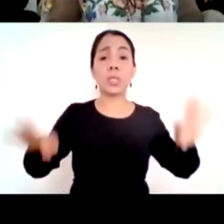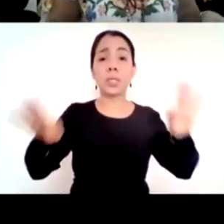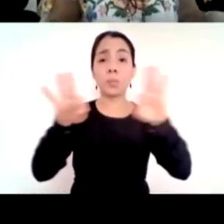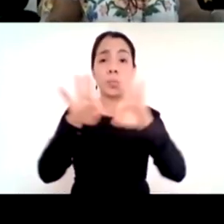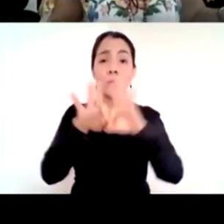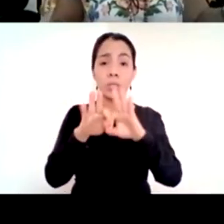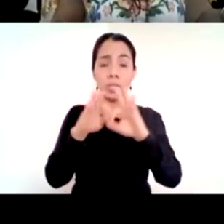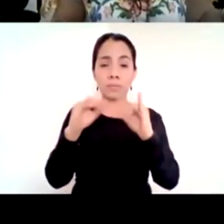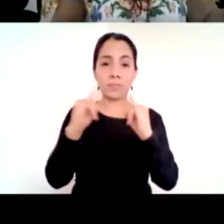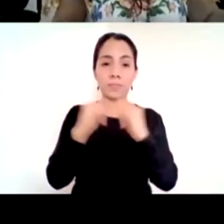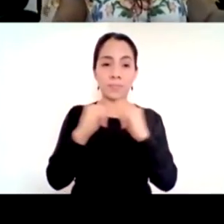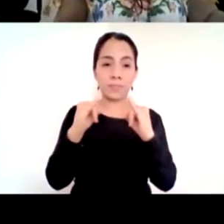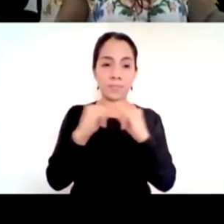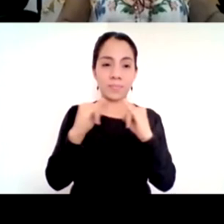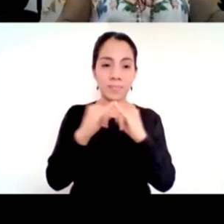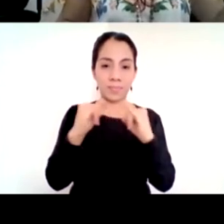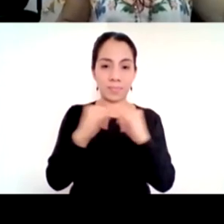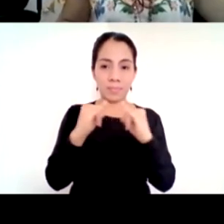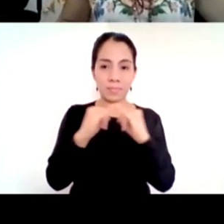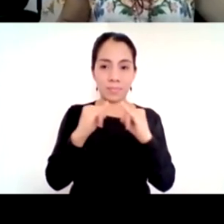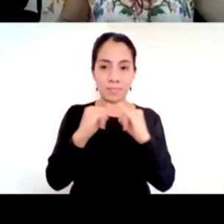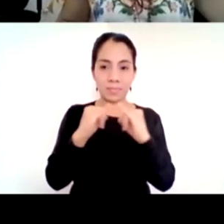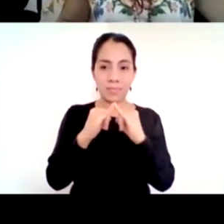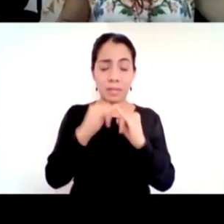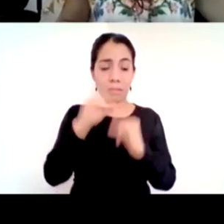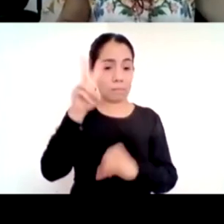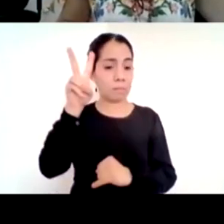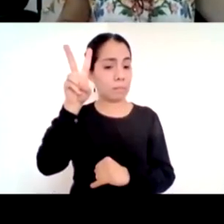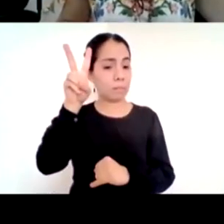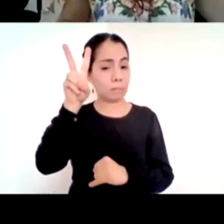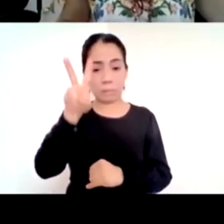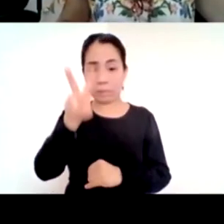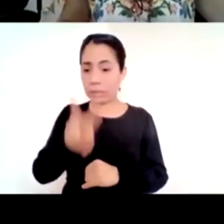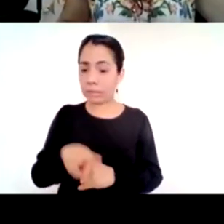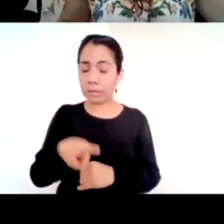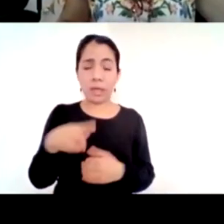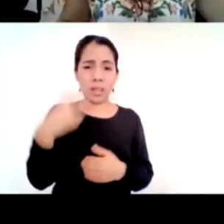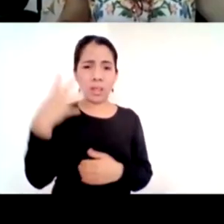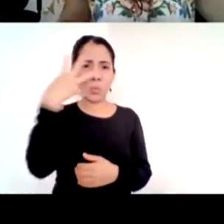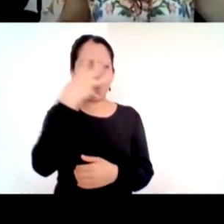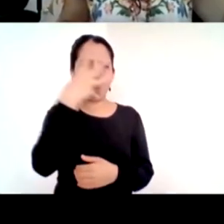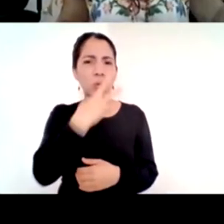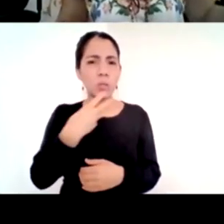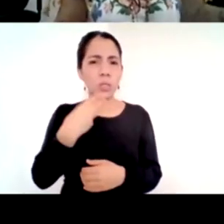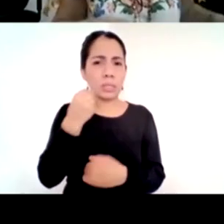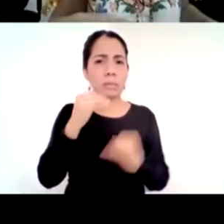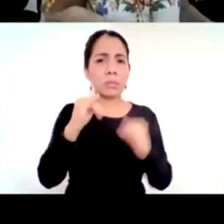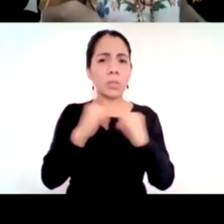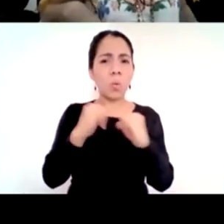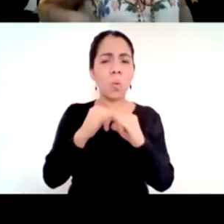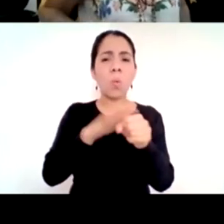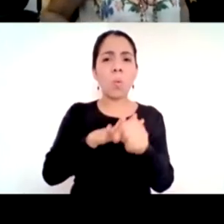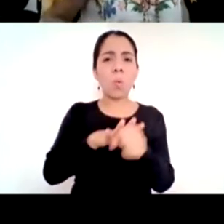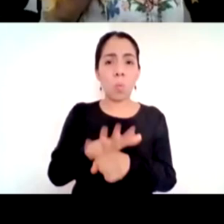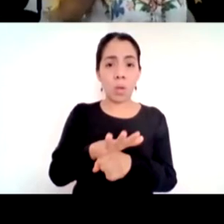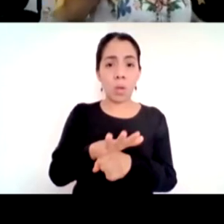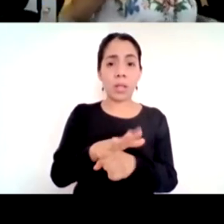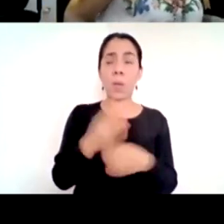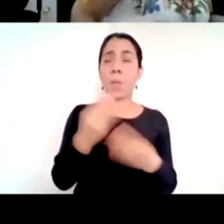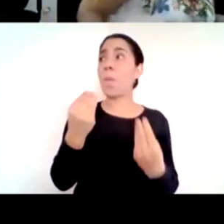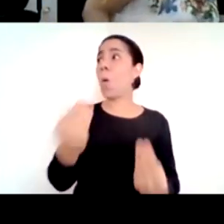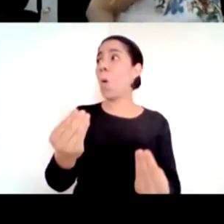es de verdad algo que tiene mucha belleza institucional que literalmente miles de personas me están escribiendo